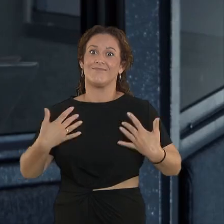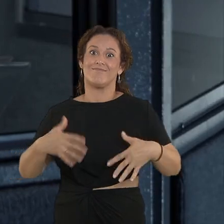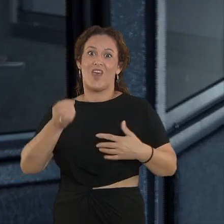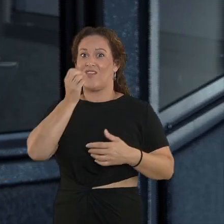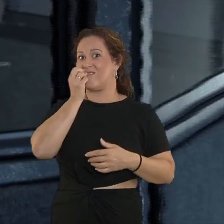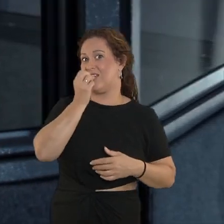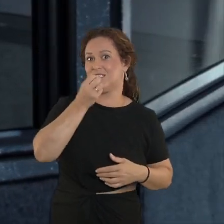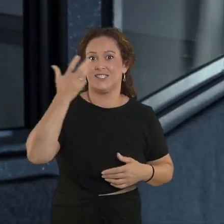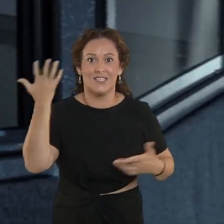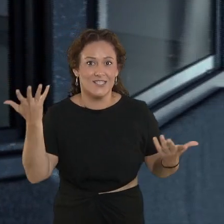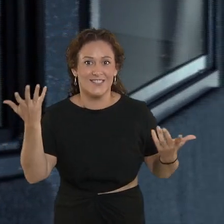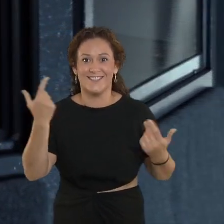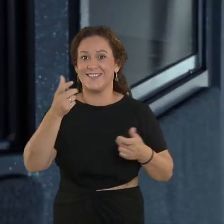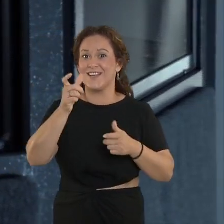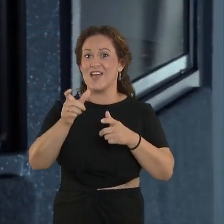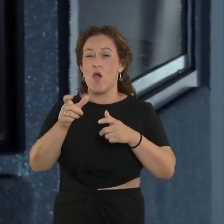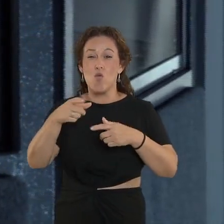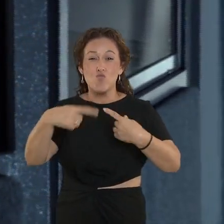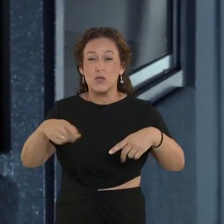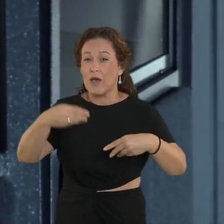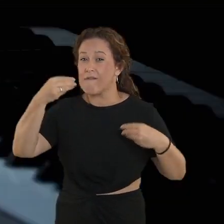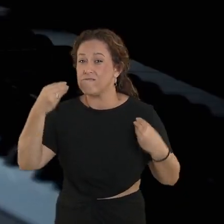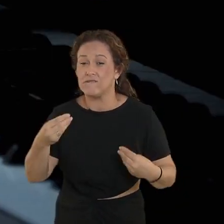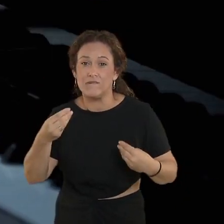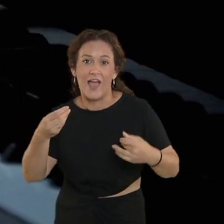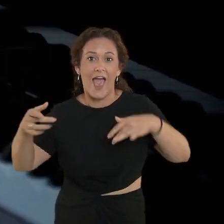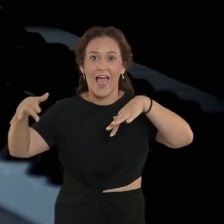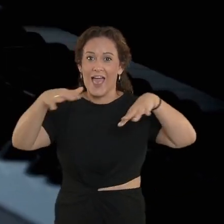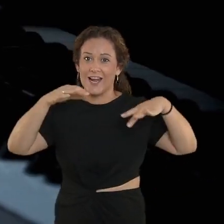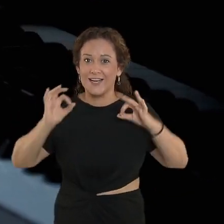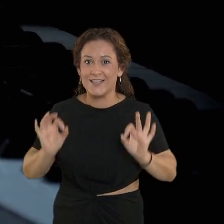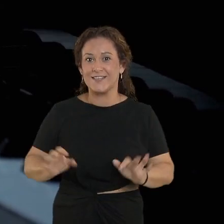¡Ay, fantásticos! ¡La buena música is in the air!